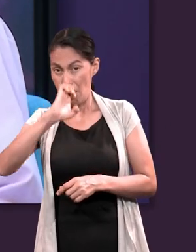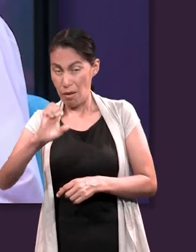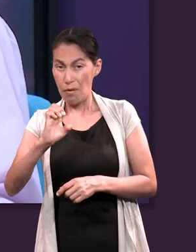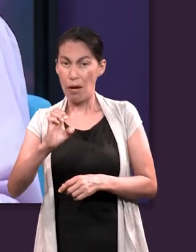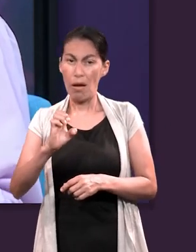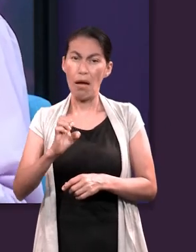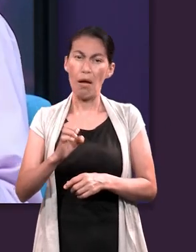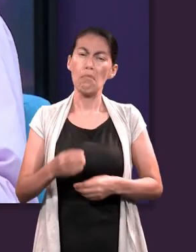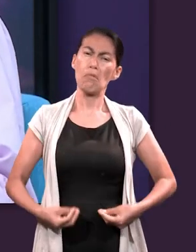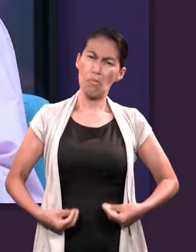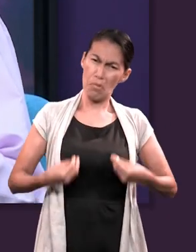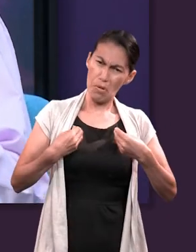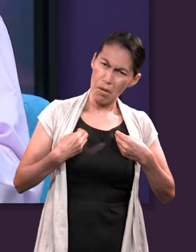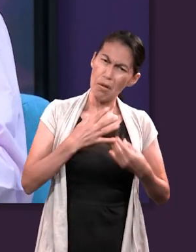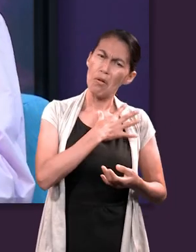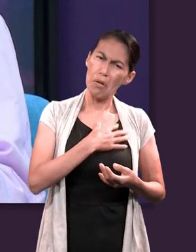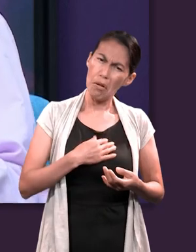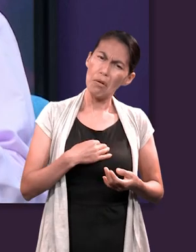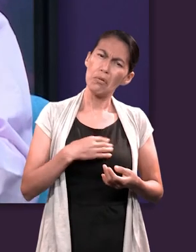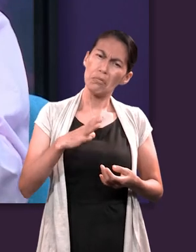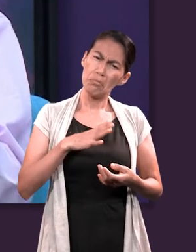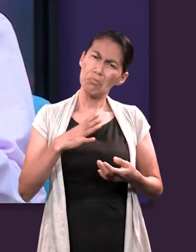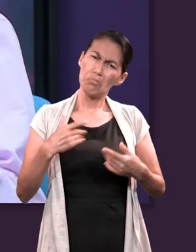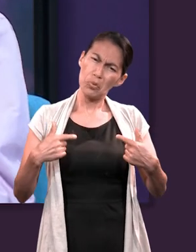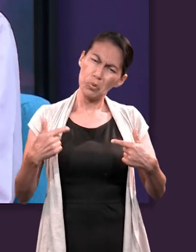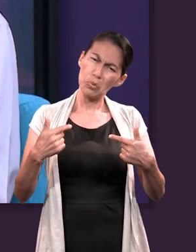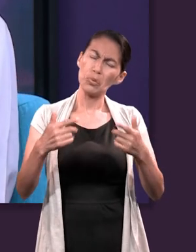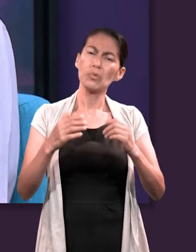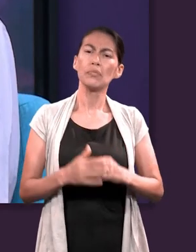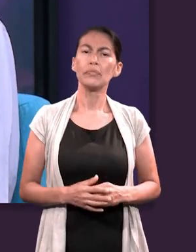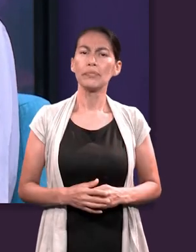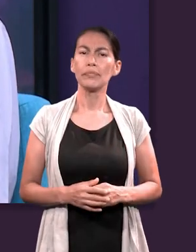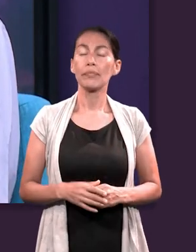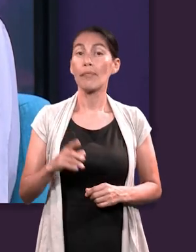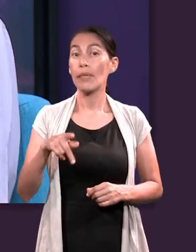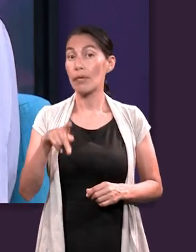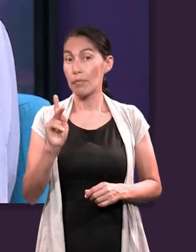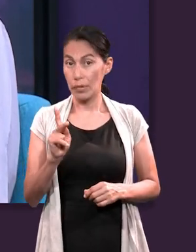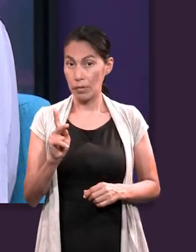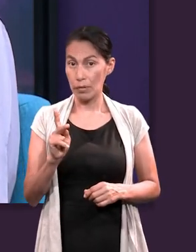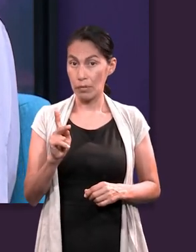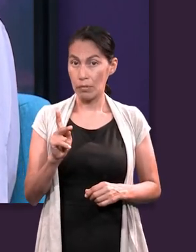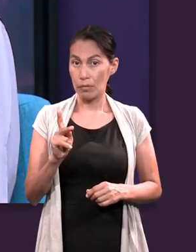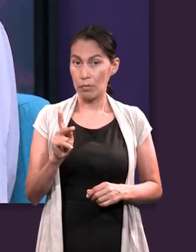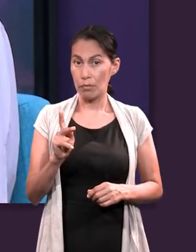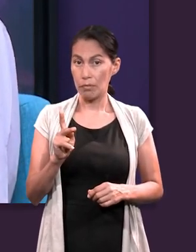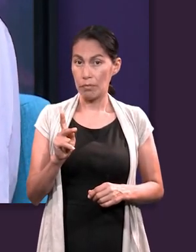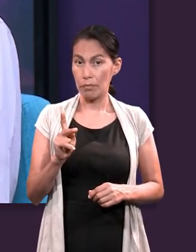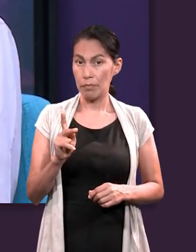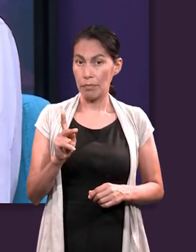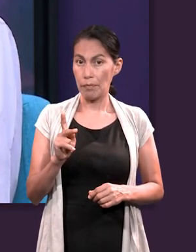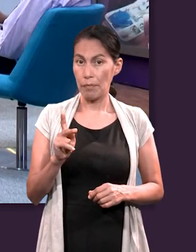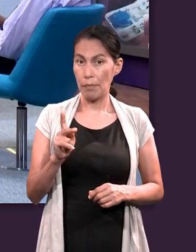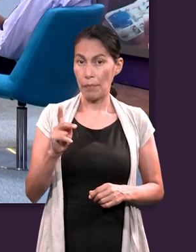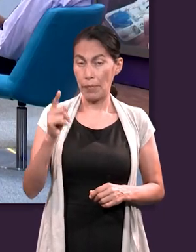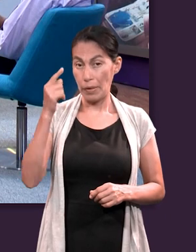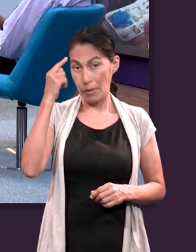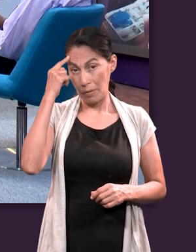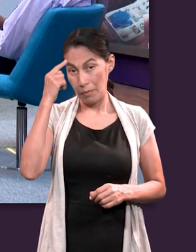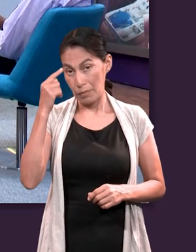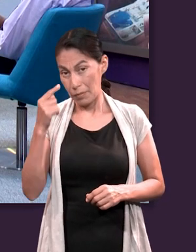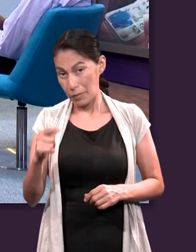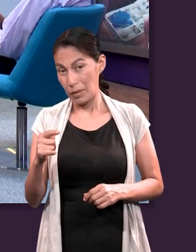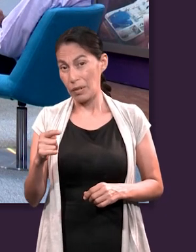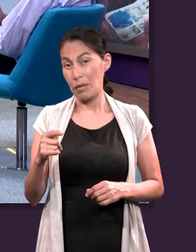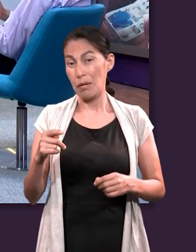tuvieron hijos, hijas y demás. Pero yo creo que para un ser que